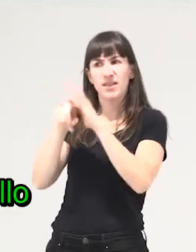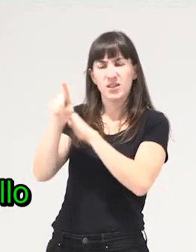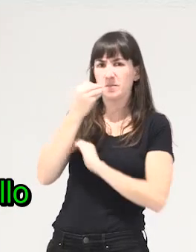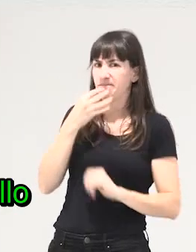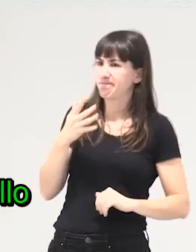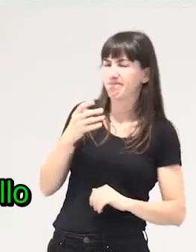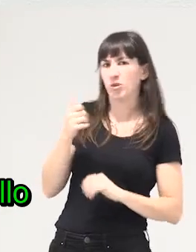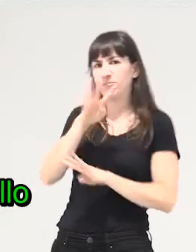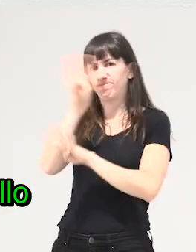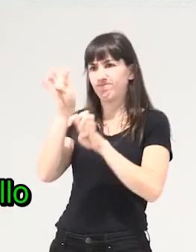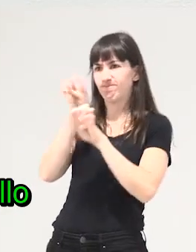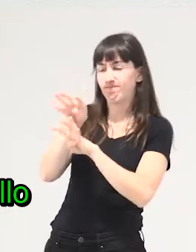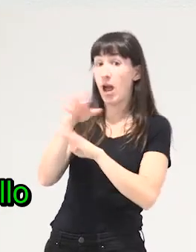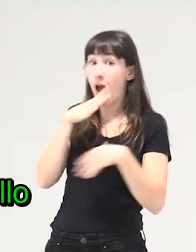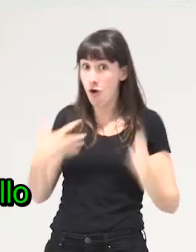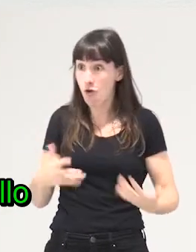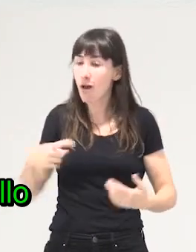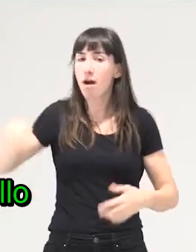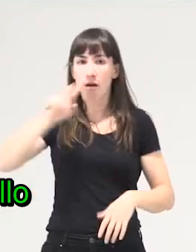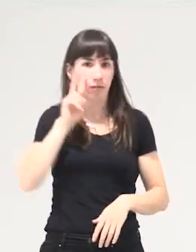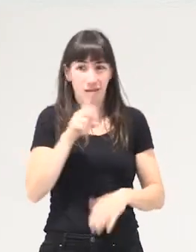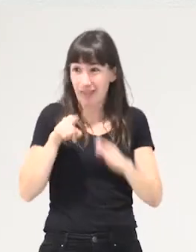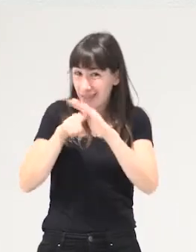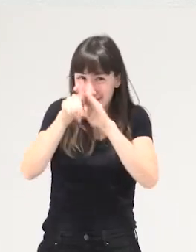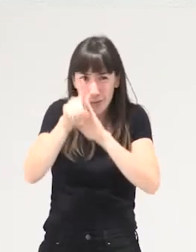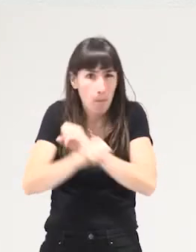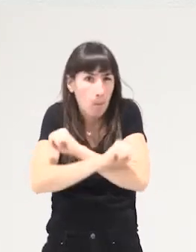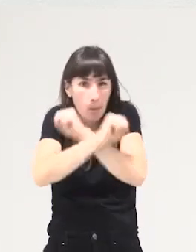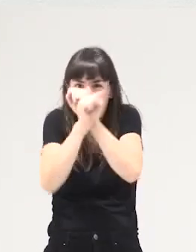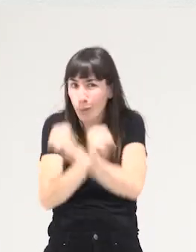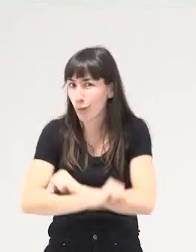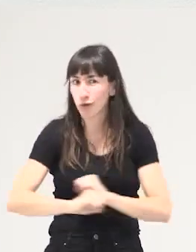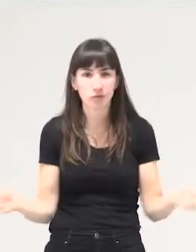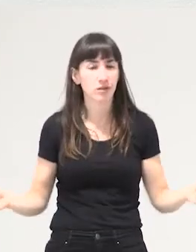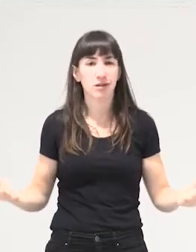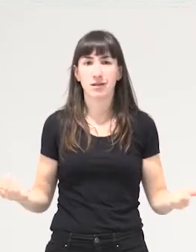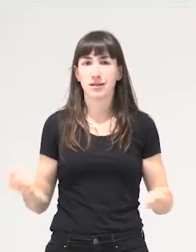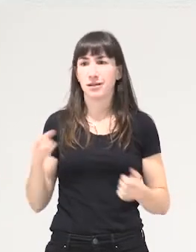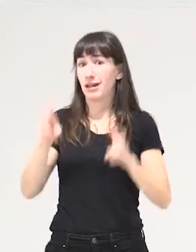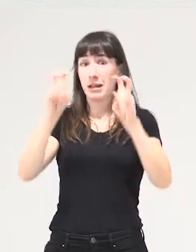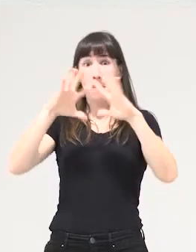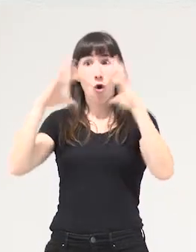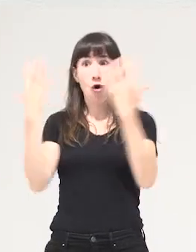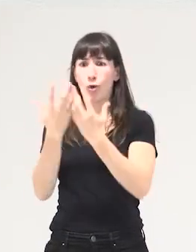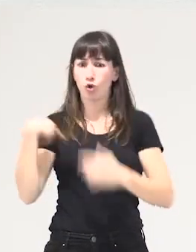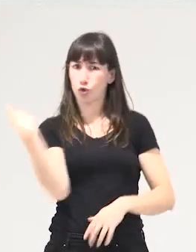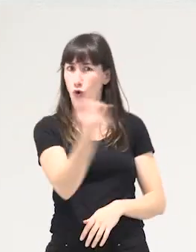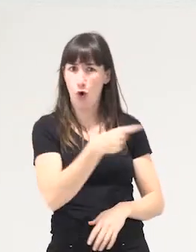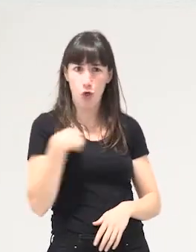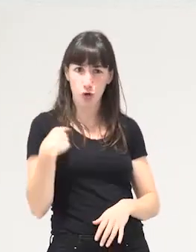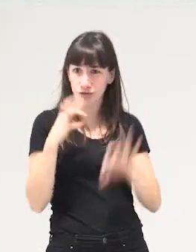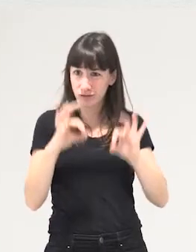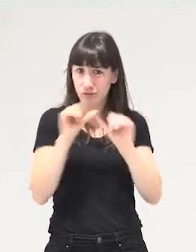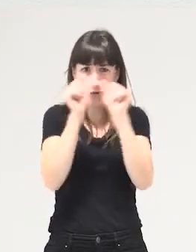es que el desarrollo era una quimera imposible que en este contexto global no hay sitio para todo el mundo entonces